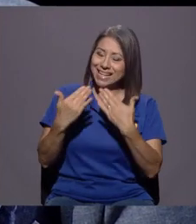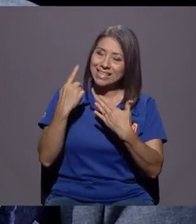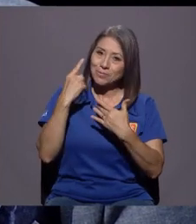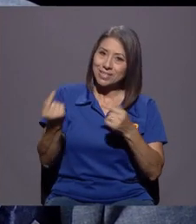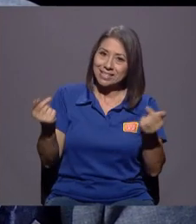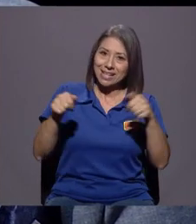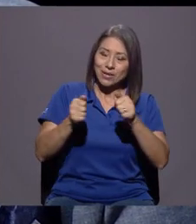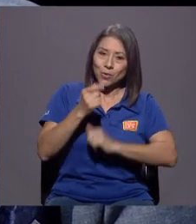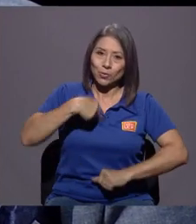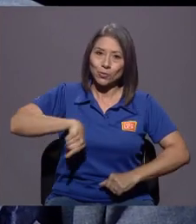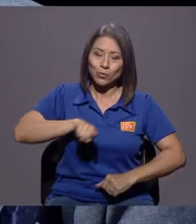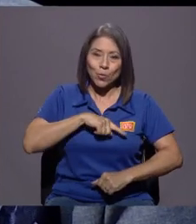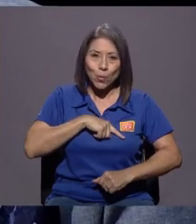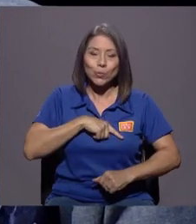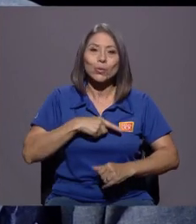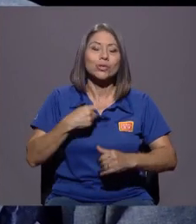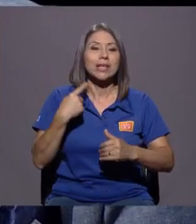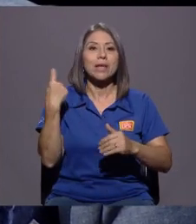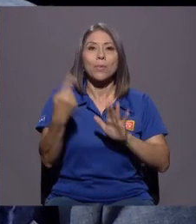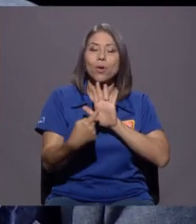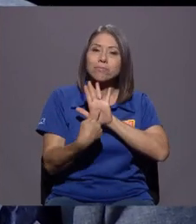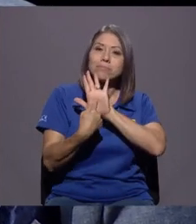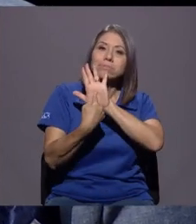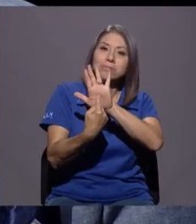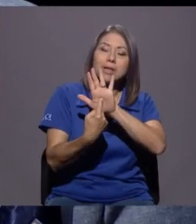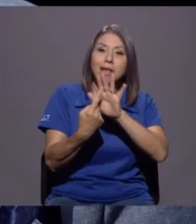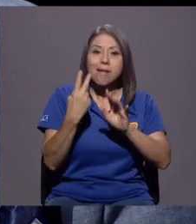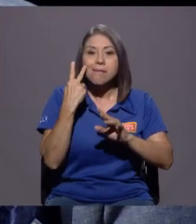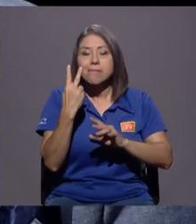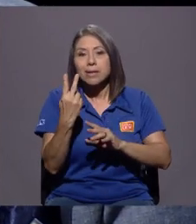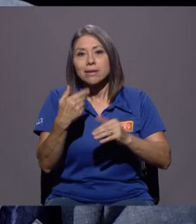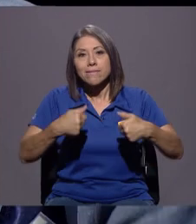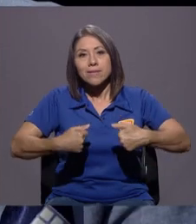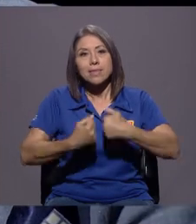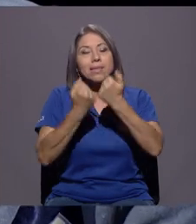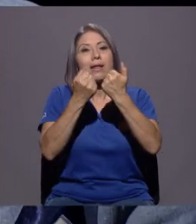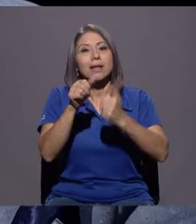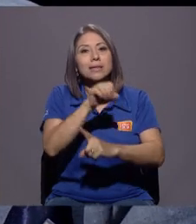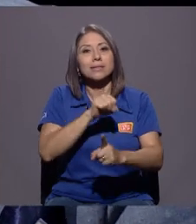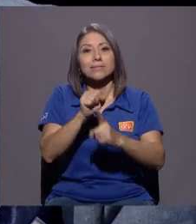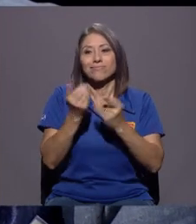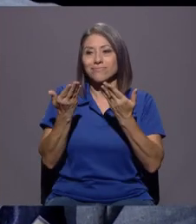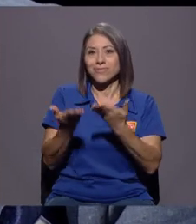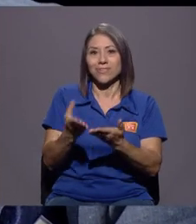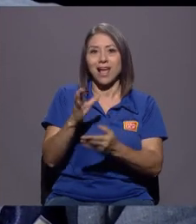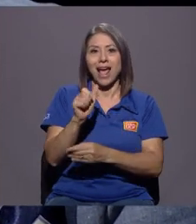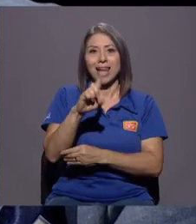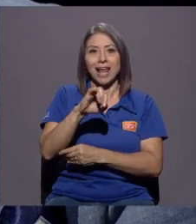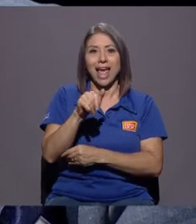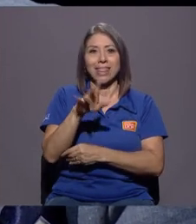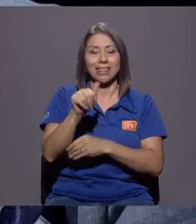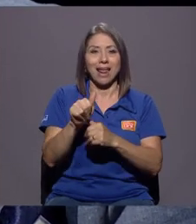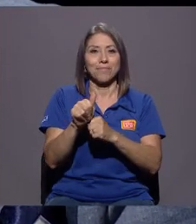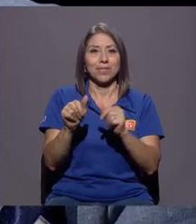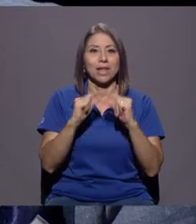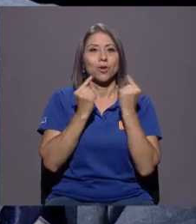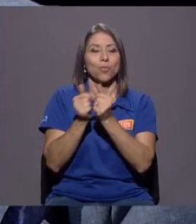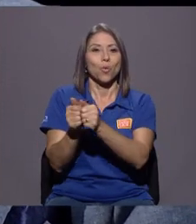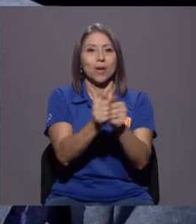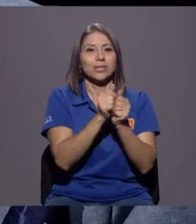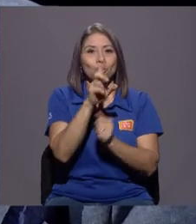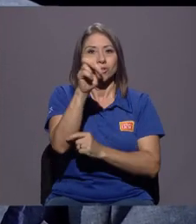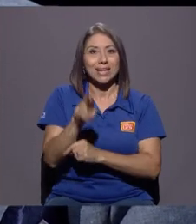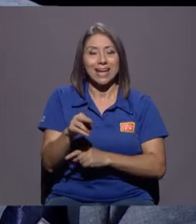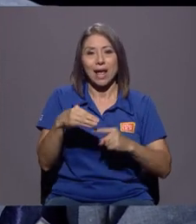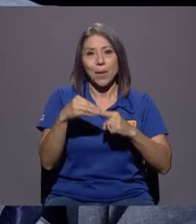consecuentemente el rostro a una realidad que enfrentamos en nuestro país. Estuvimos con Alejandra de Coalición Costa Rica, una